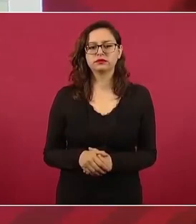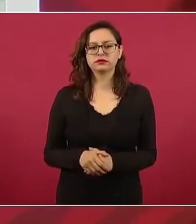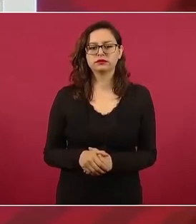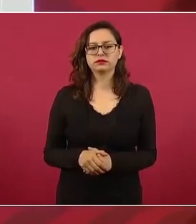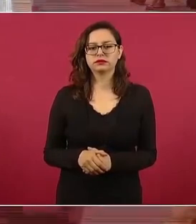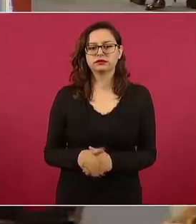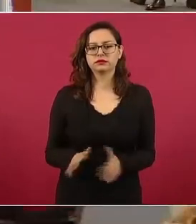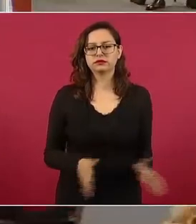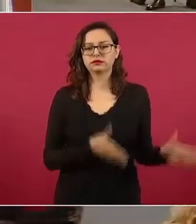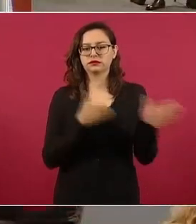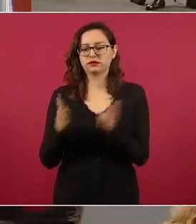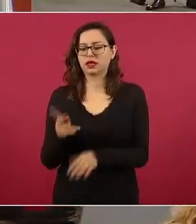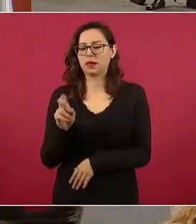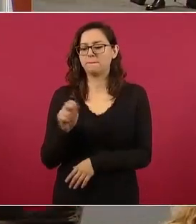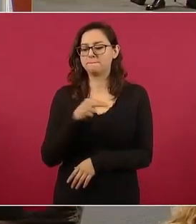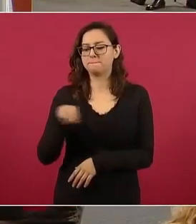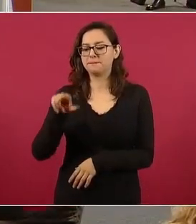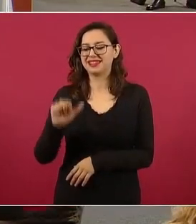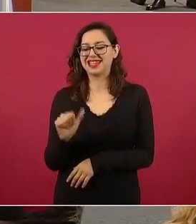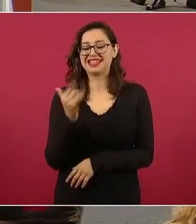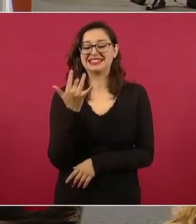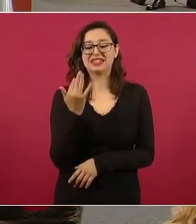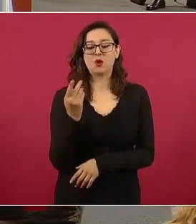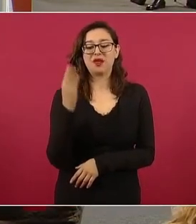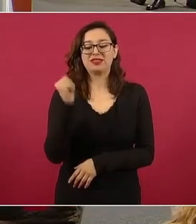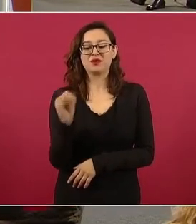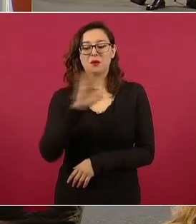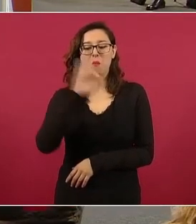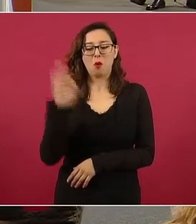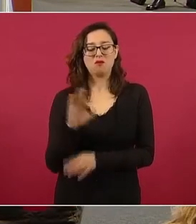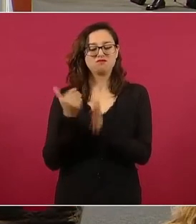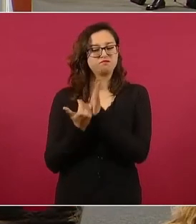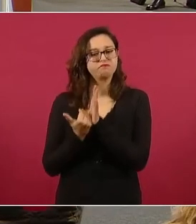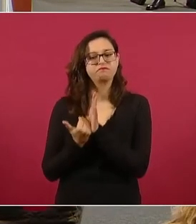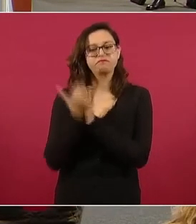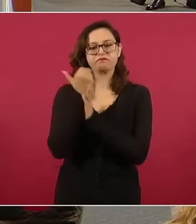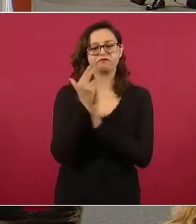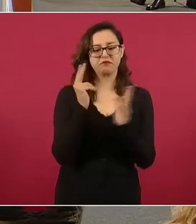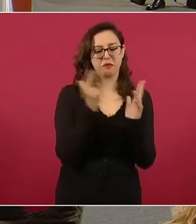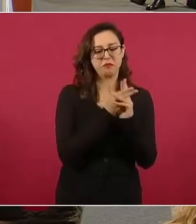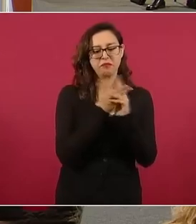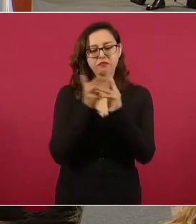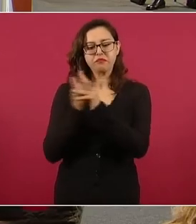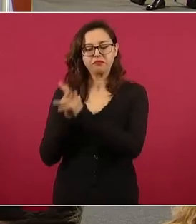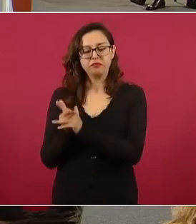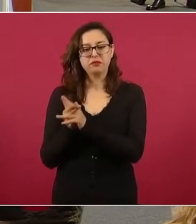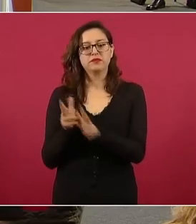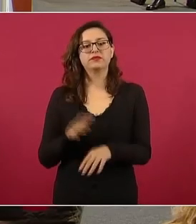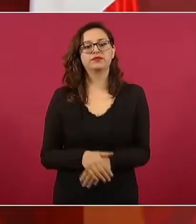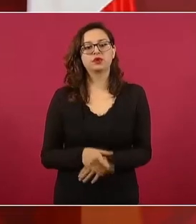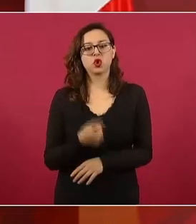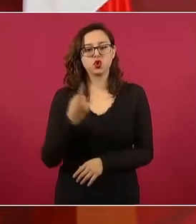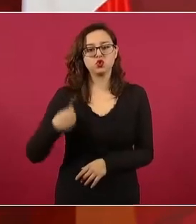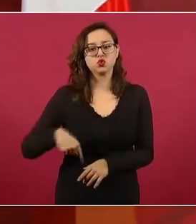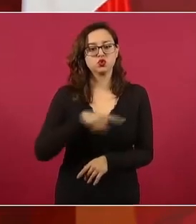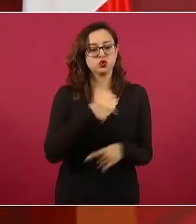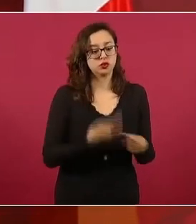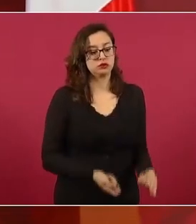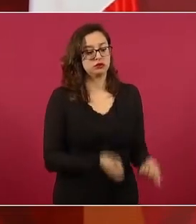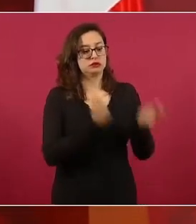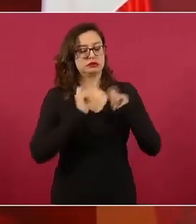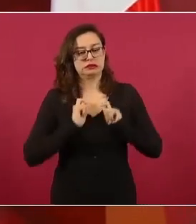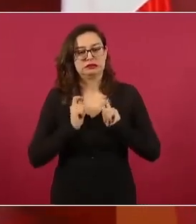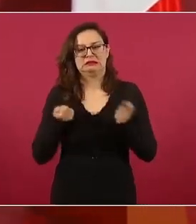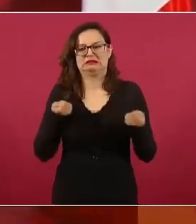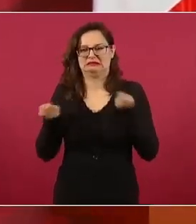59% arriba, y nosotros, 9 menos,